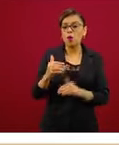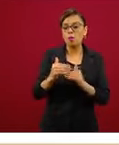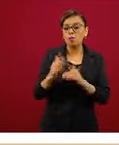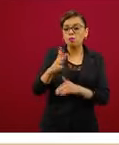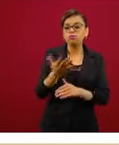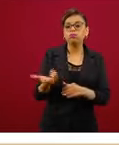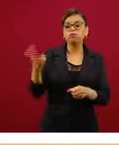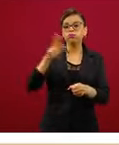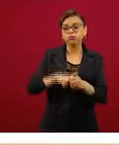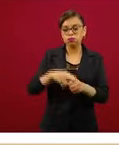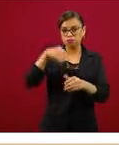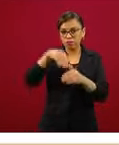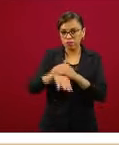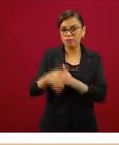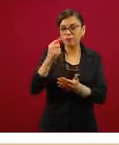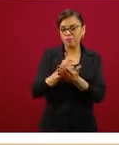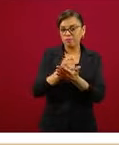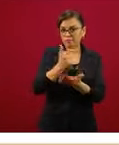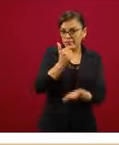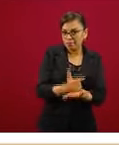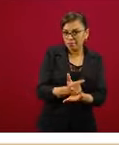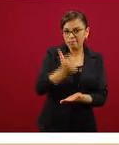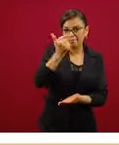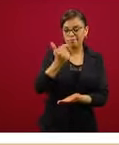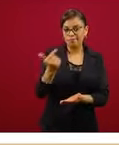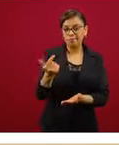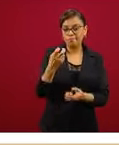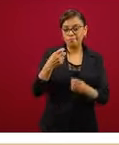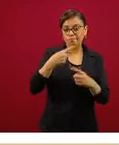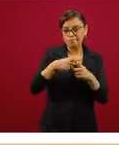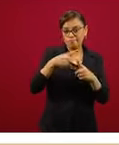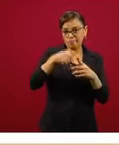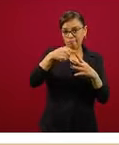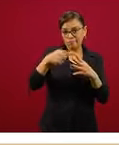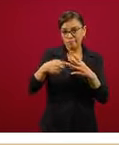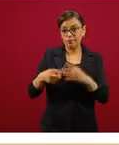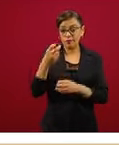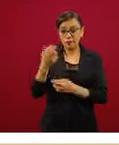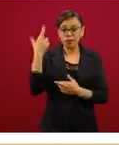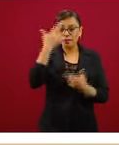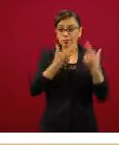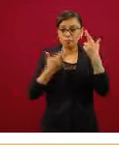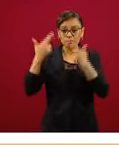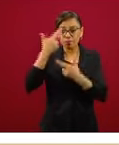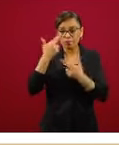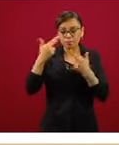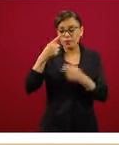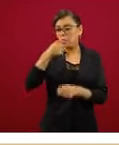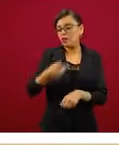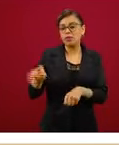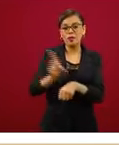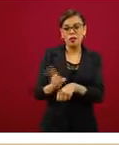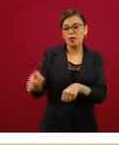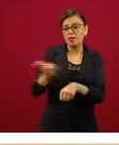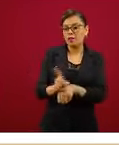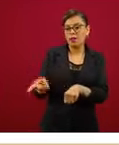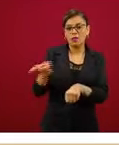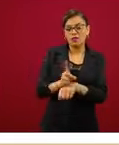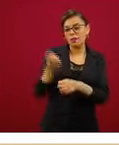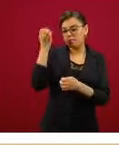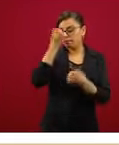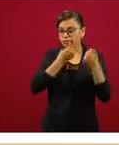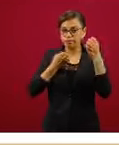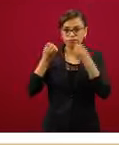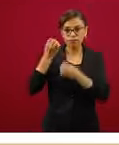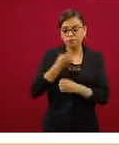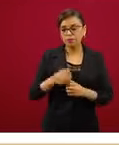las terapias intensivas y esto se tiene que evaluar todos los días. Estaremos informando semanalmente, pero